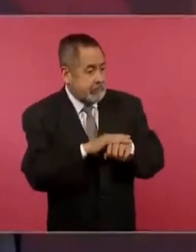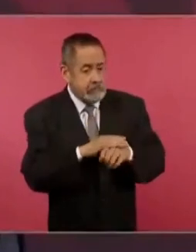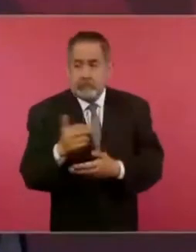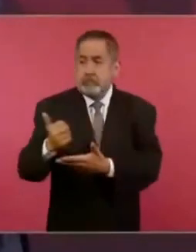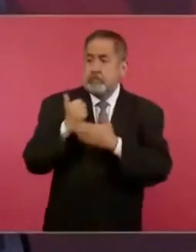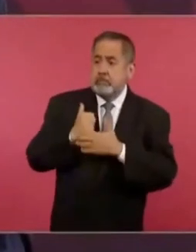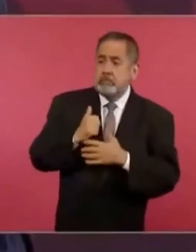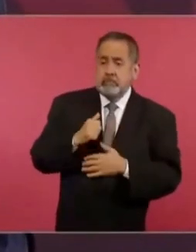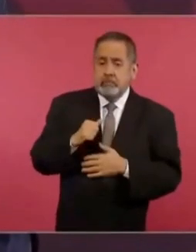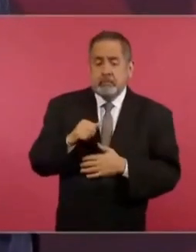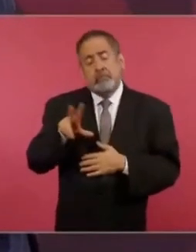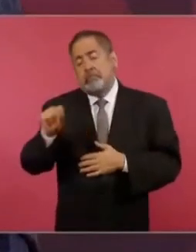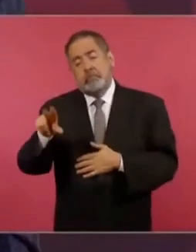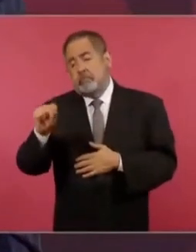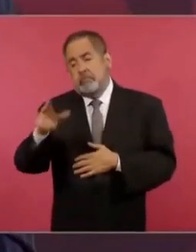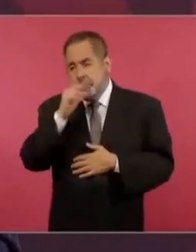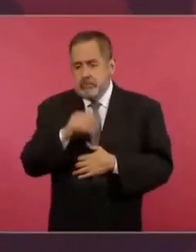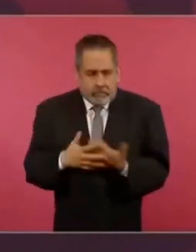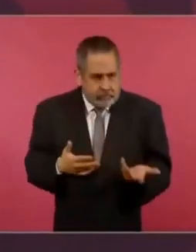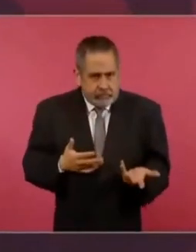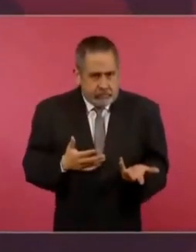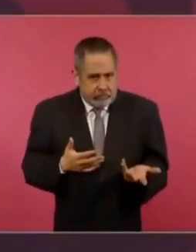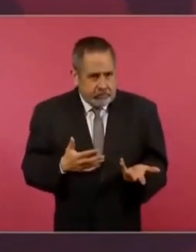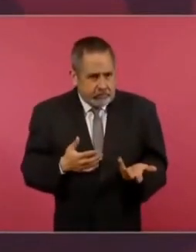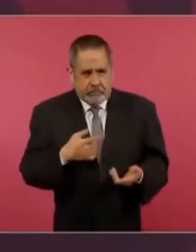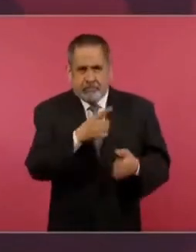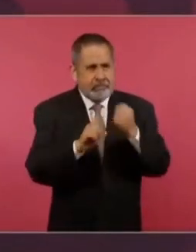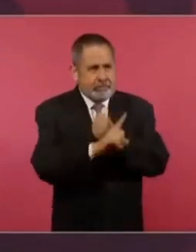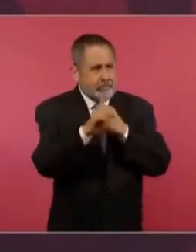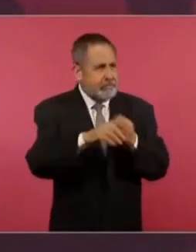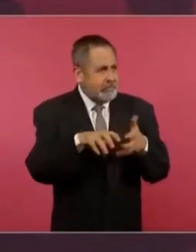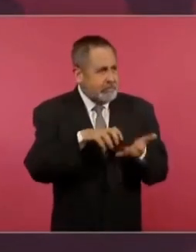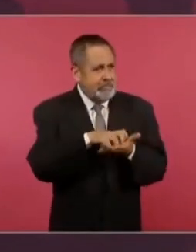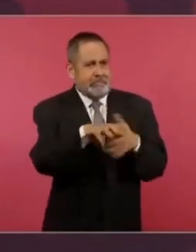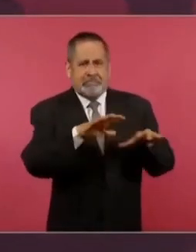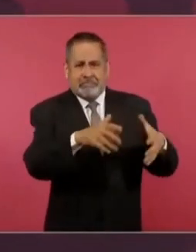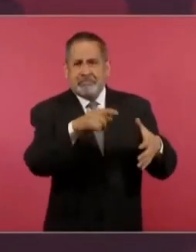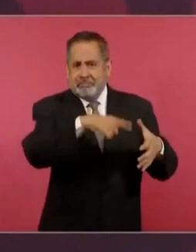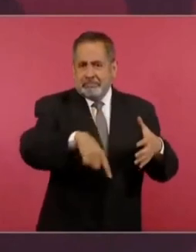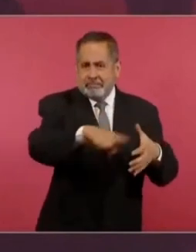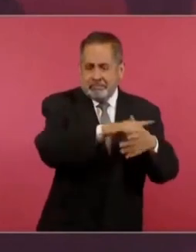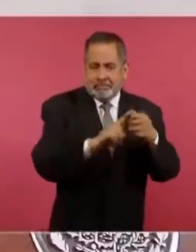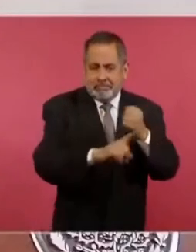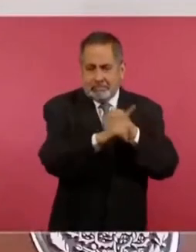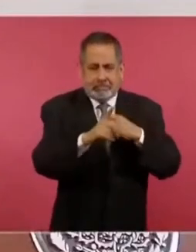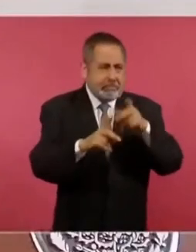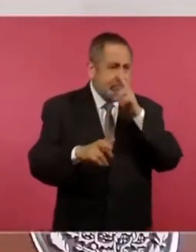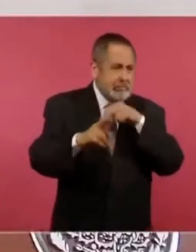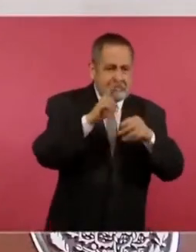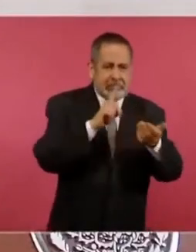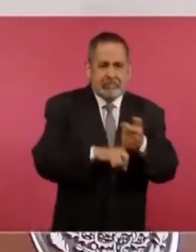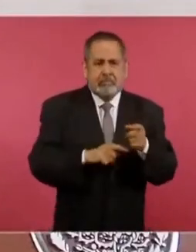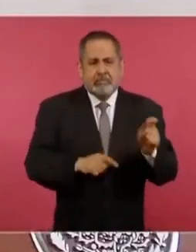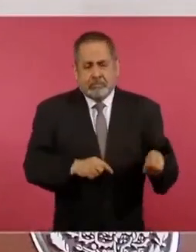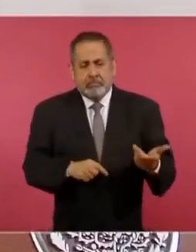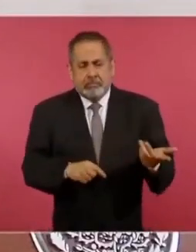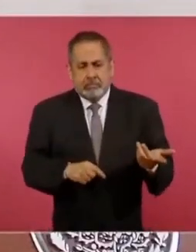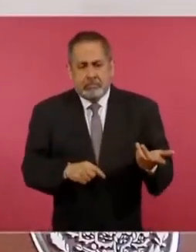en el problema que más preocupa a los mexicanos,